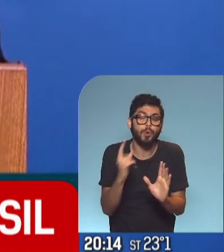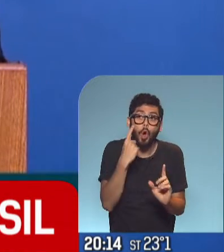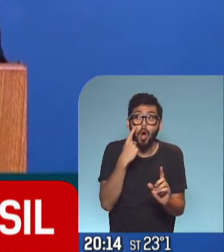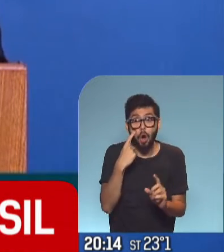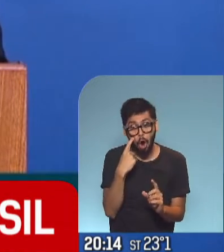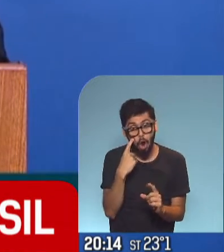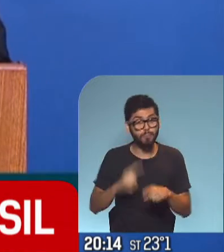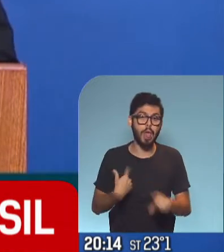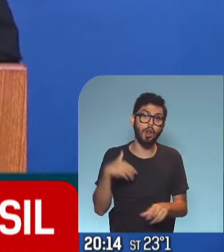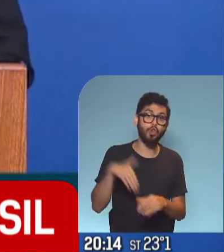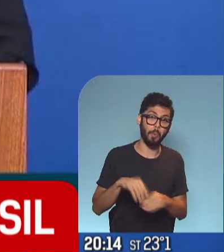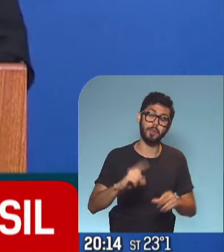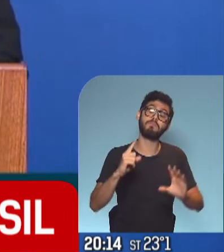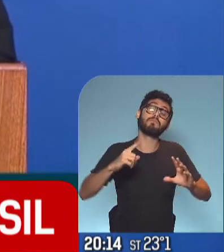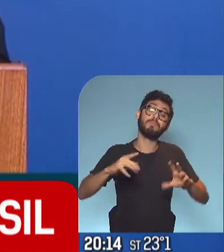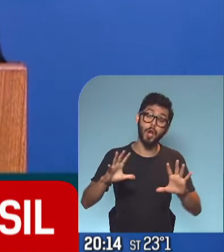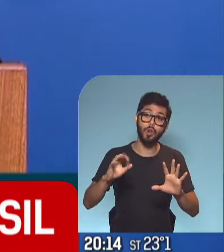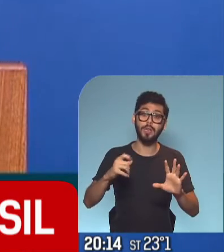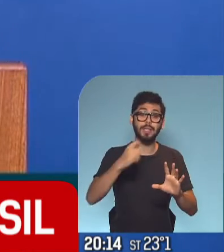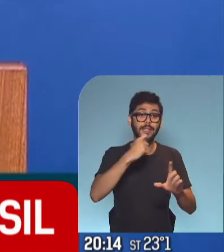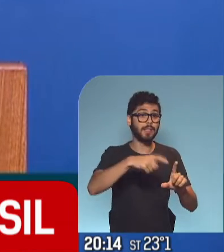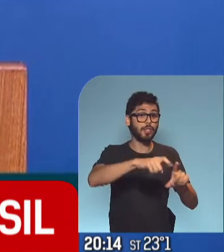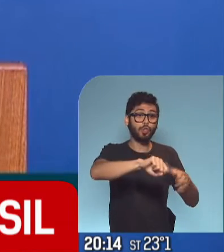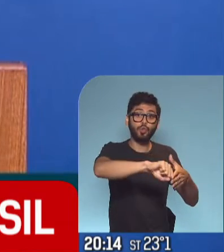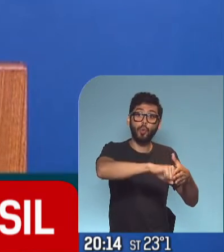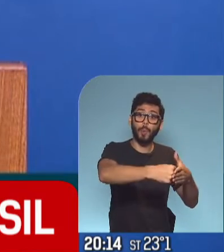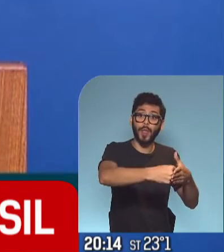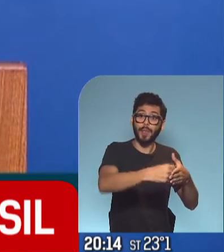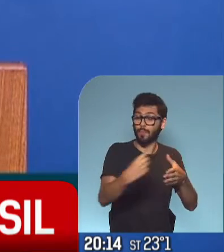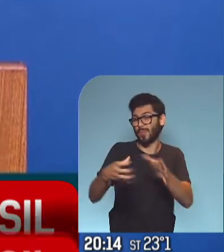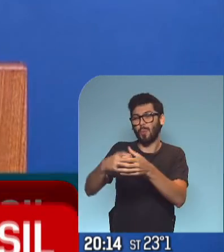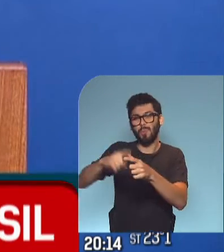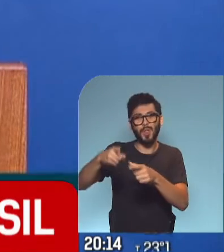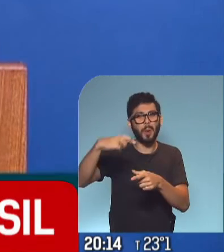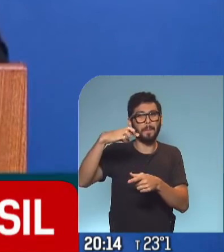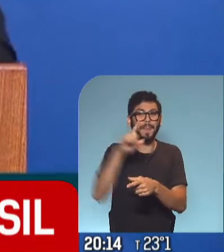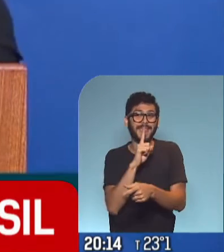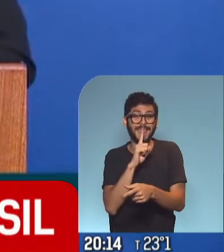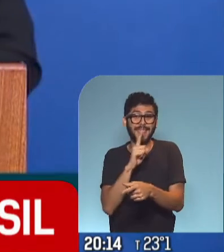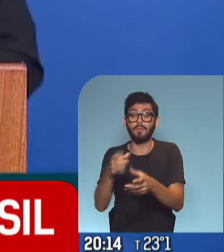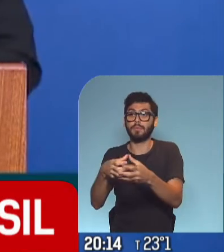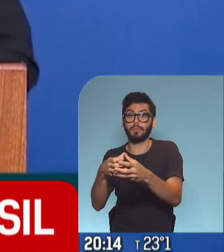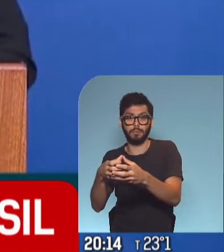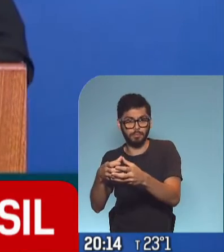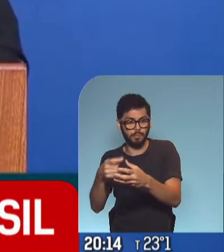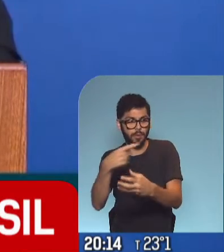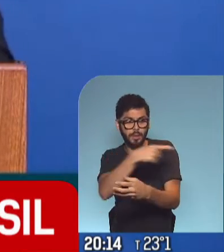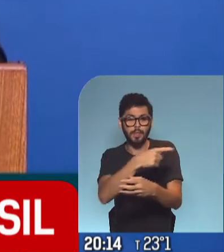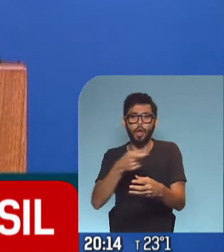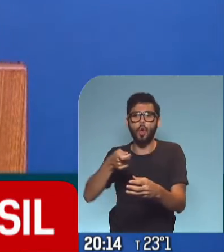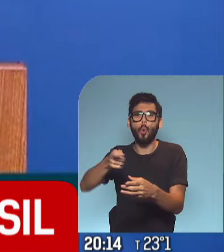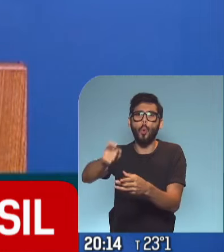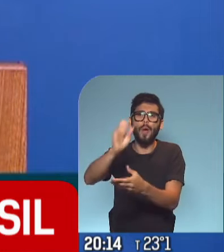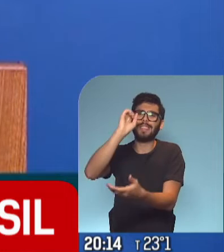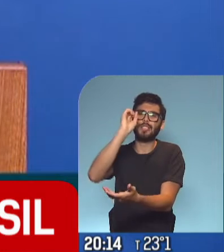movimientos porque reforzaría la hipótesis que venía manteniendo el PT, de que esto, en realidad, la anulación de las condenas no era